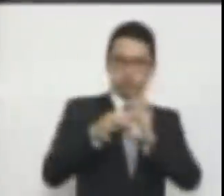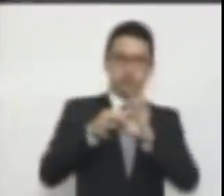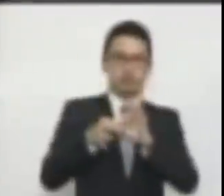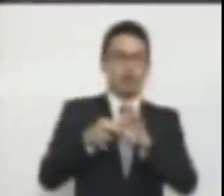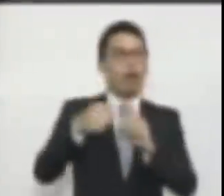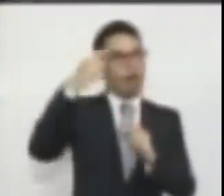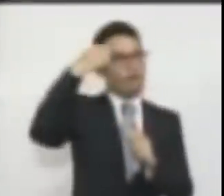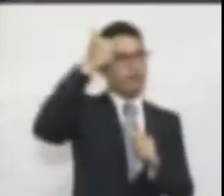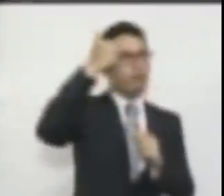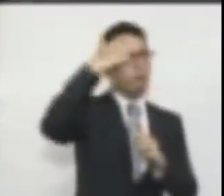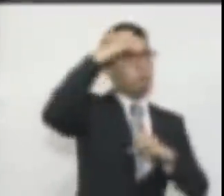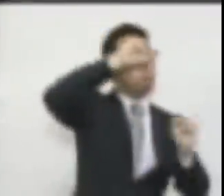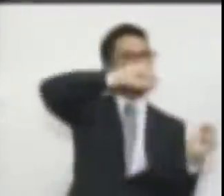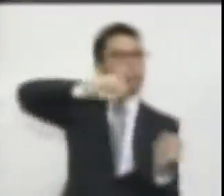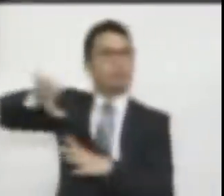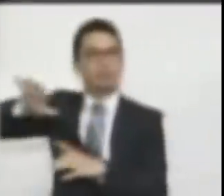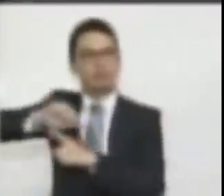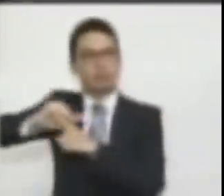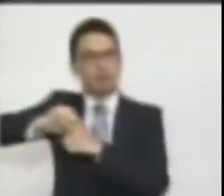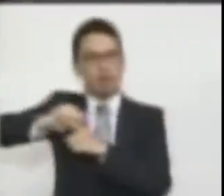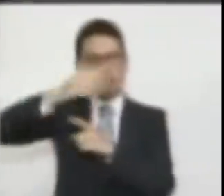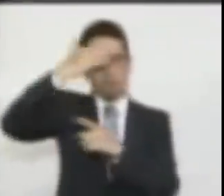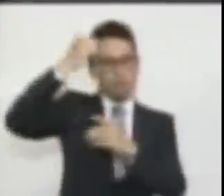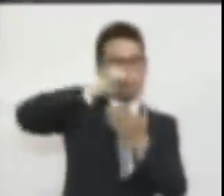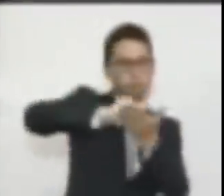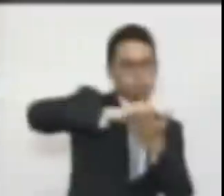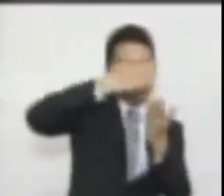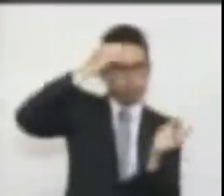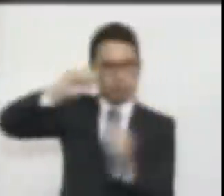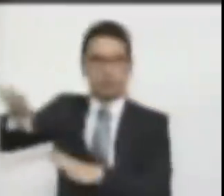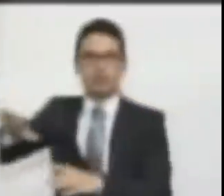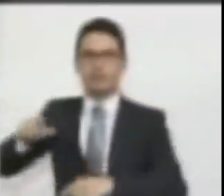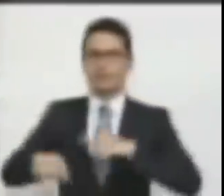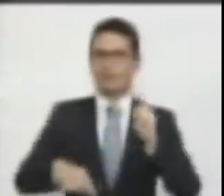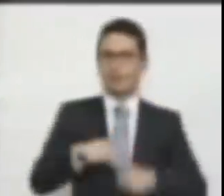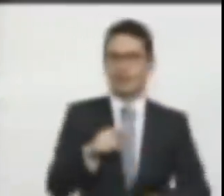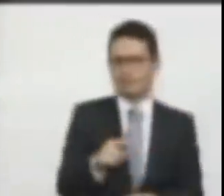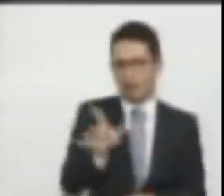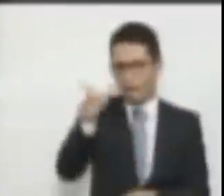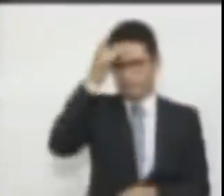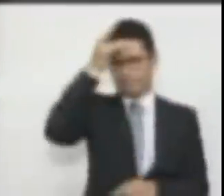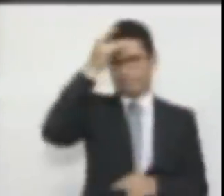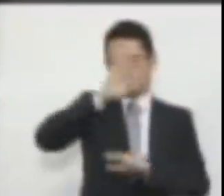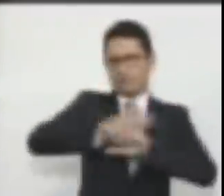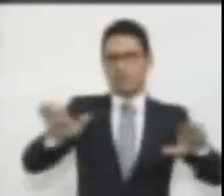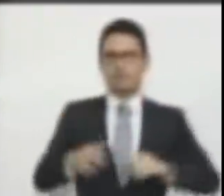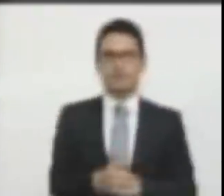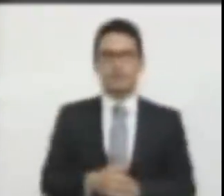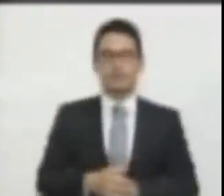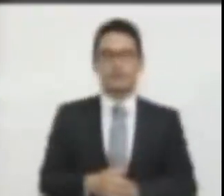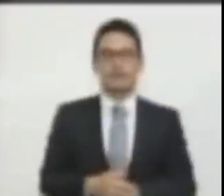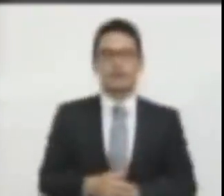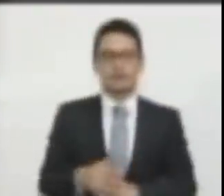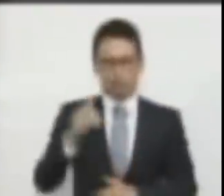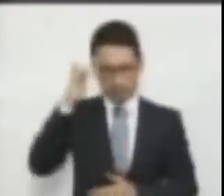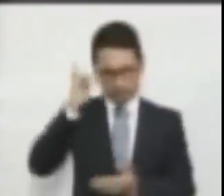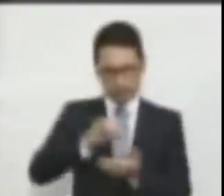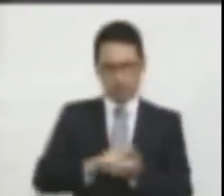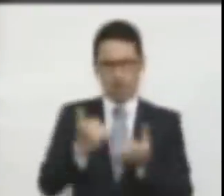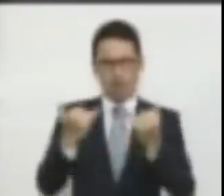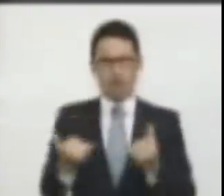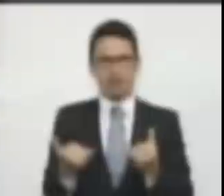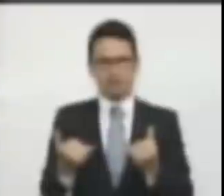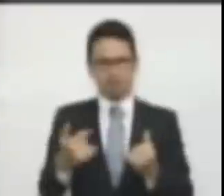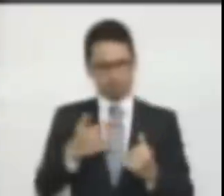que no lo puedo hacer. Yo creo que en el mundo tiene vigencia aquella frase de